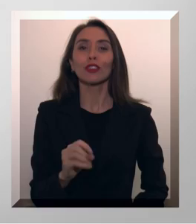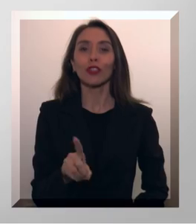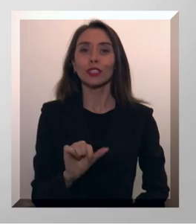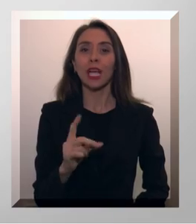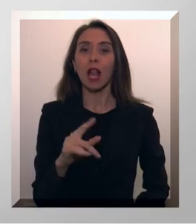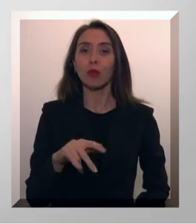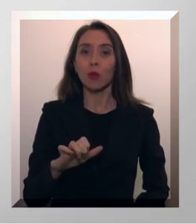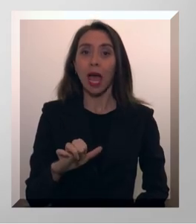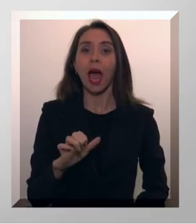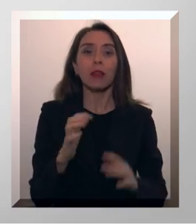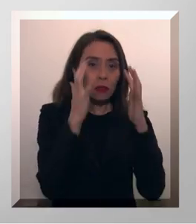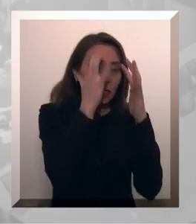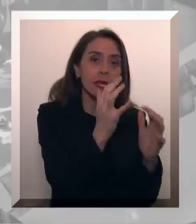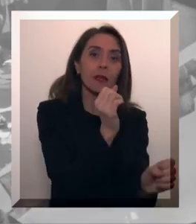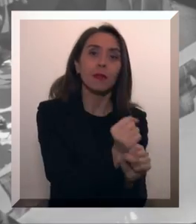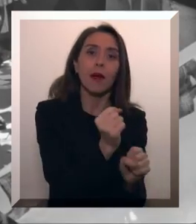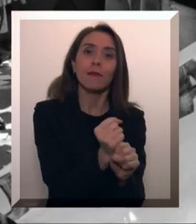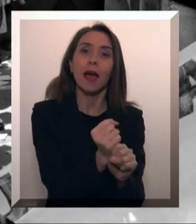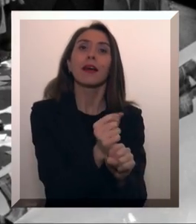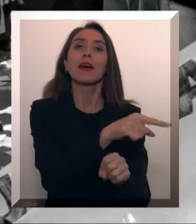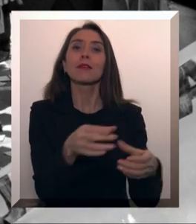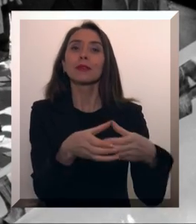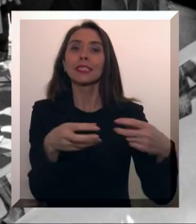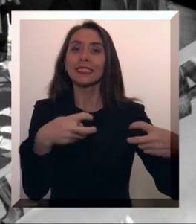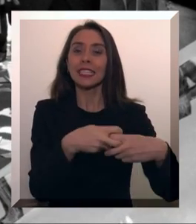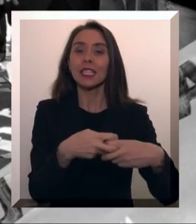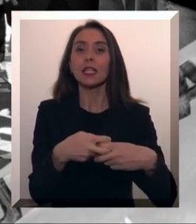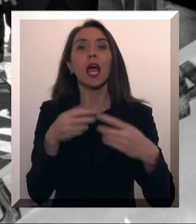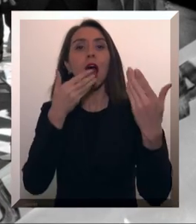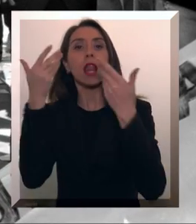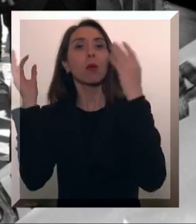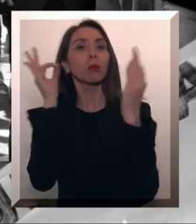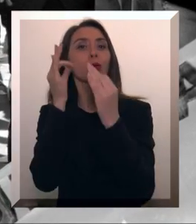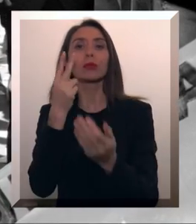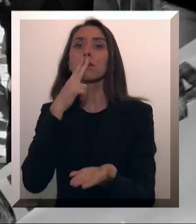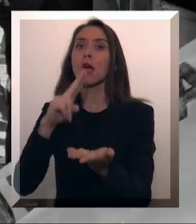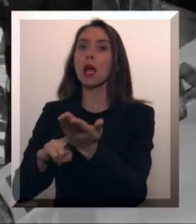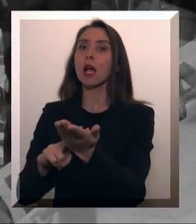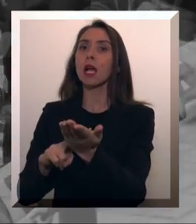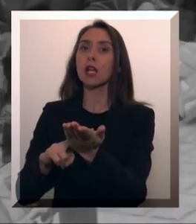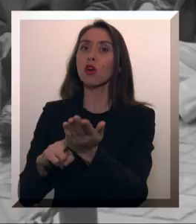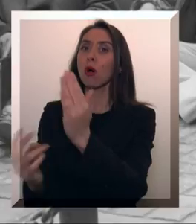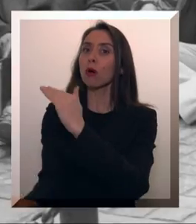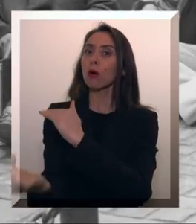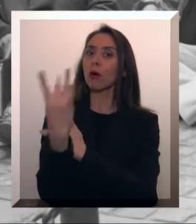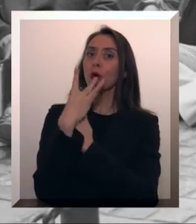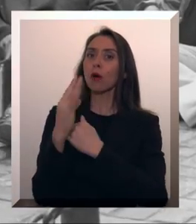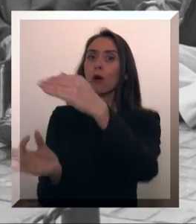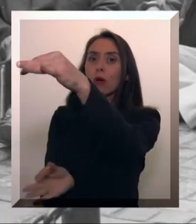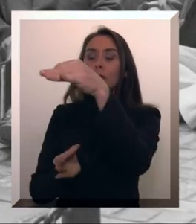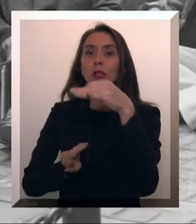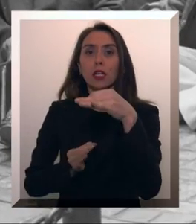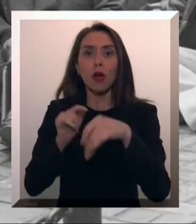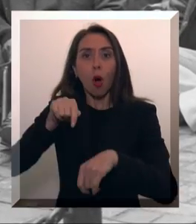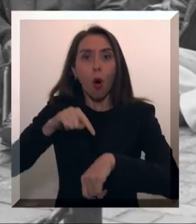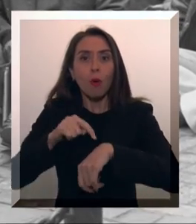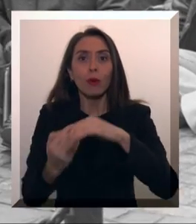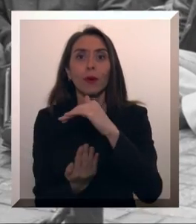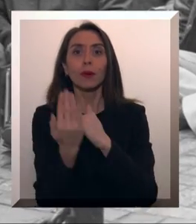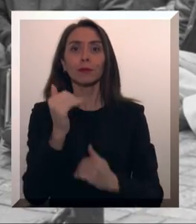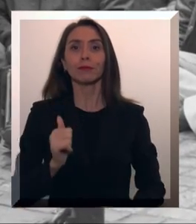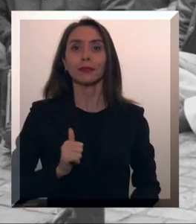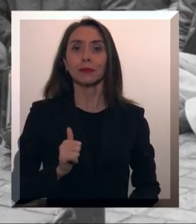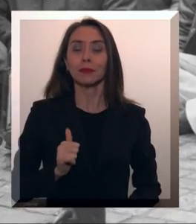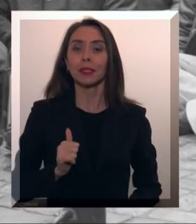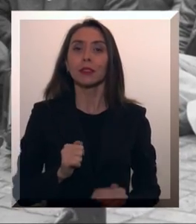ámbito obrero y sindical. Me mandaron una carta, por el correo temprano,